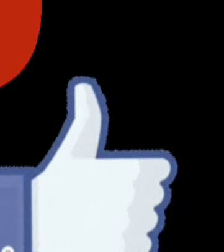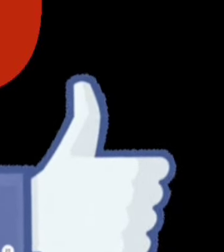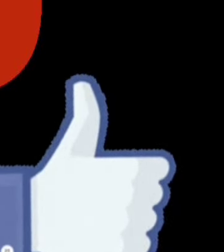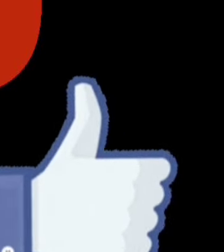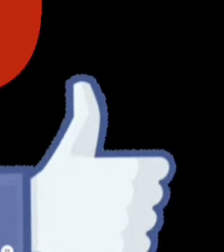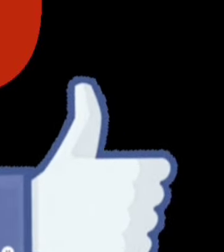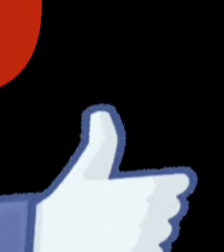gracias.